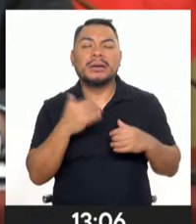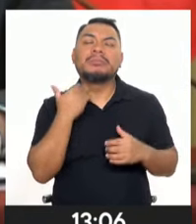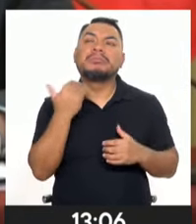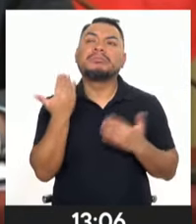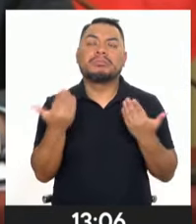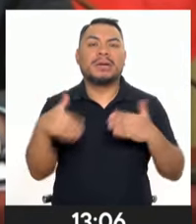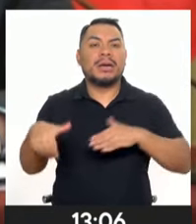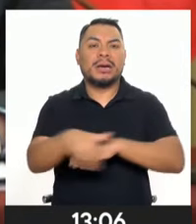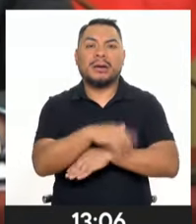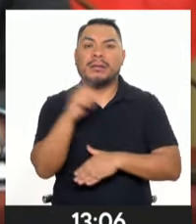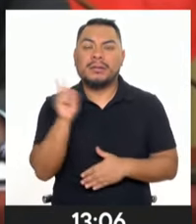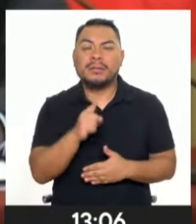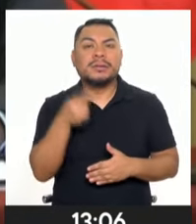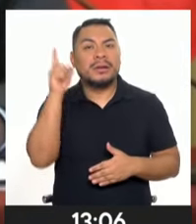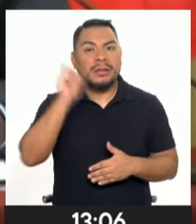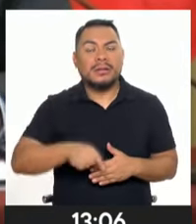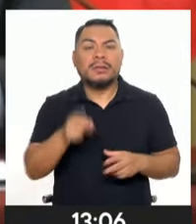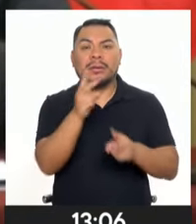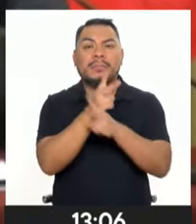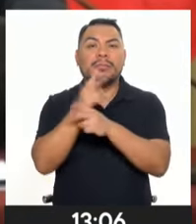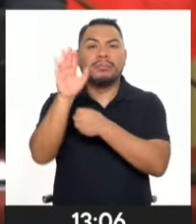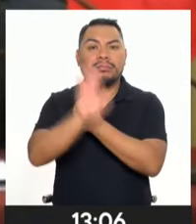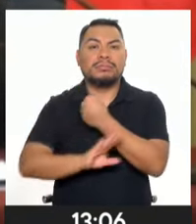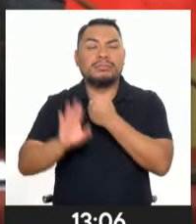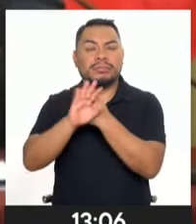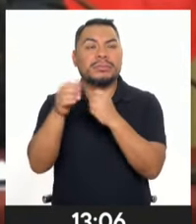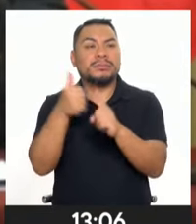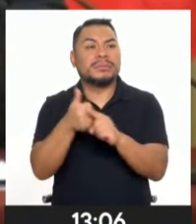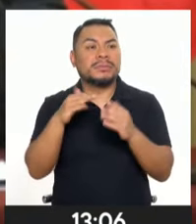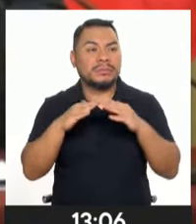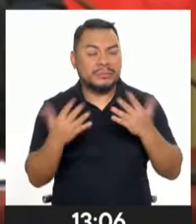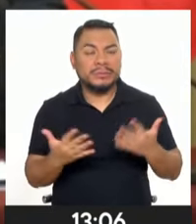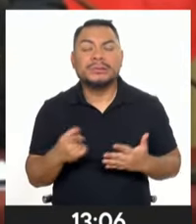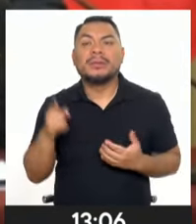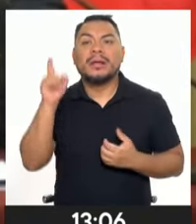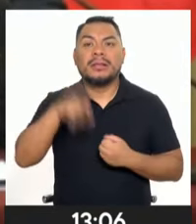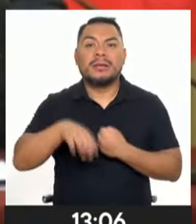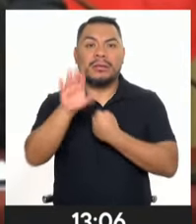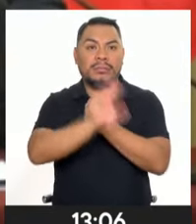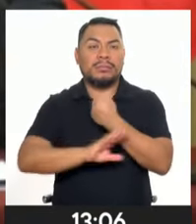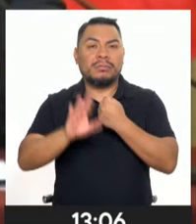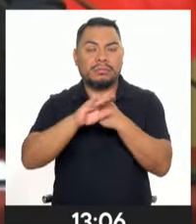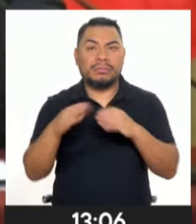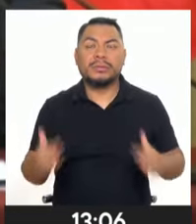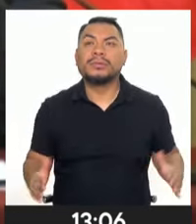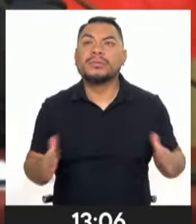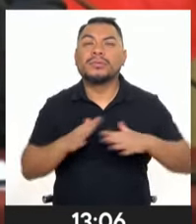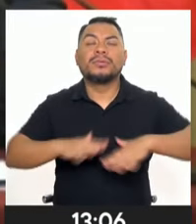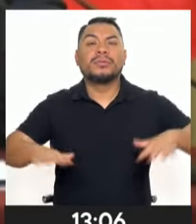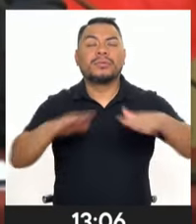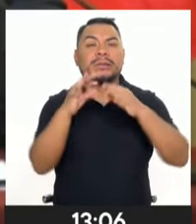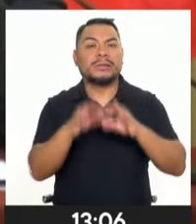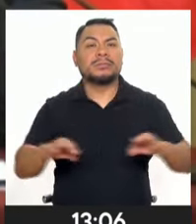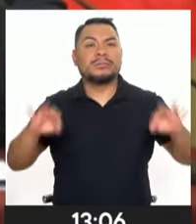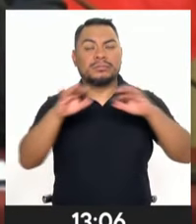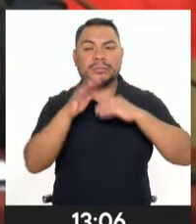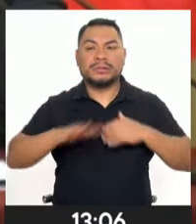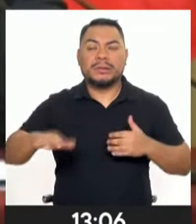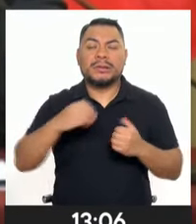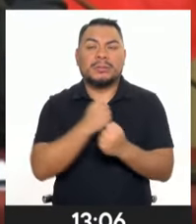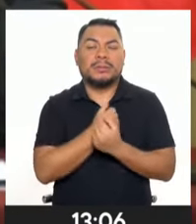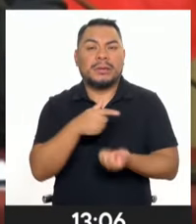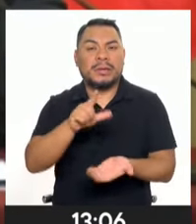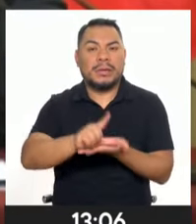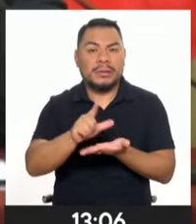en nuestras calles. Tenemos que proteger la propiedad privada, tenemos que proteger nuestros monumentos históricos de nuestra querida Lima